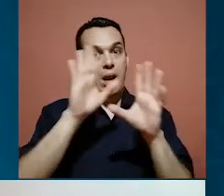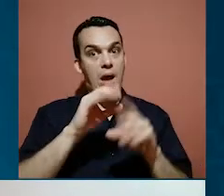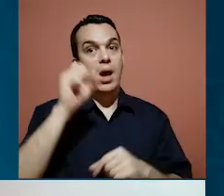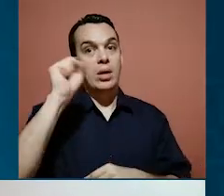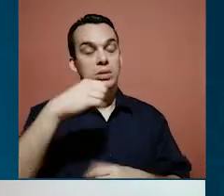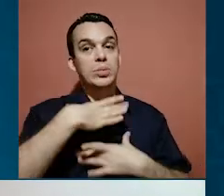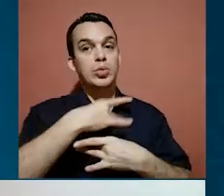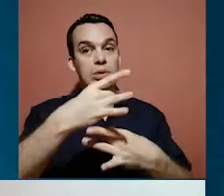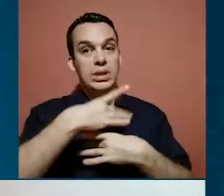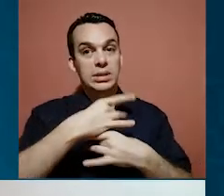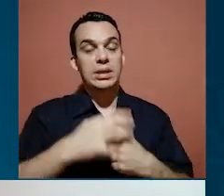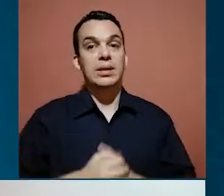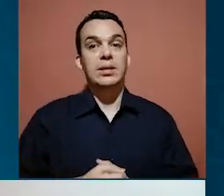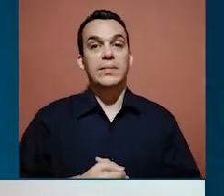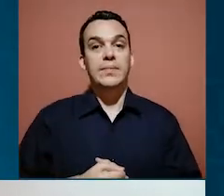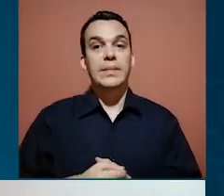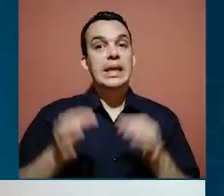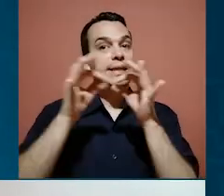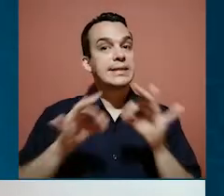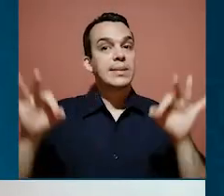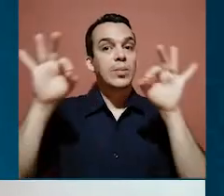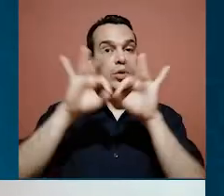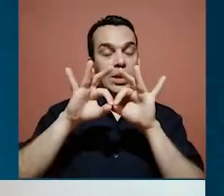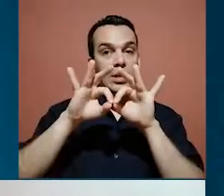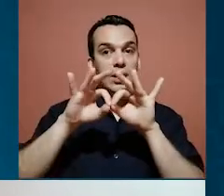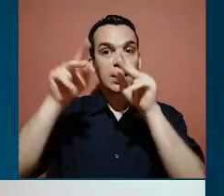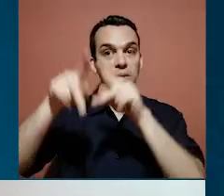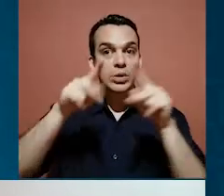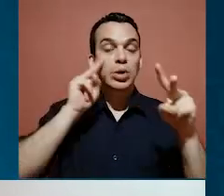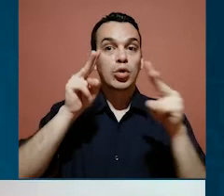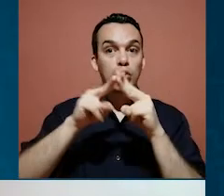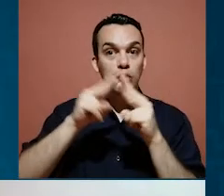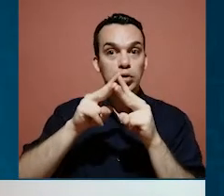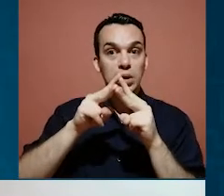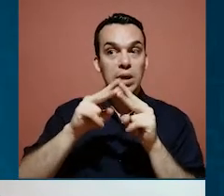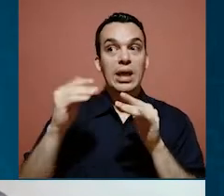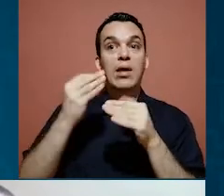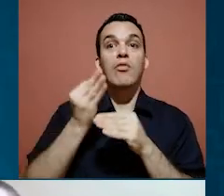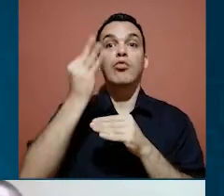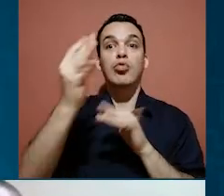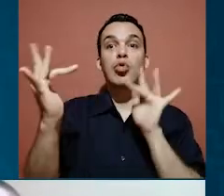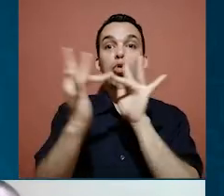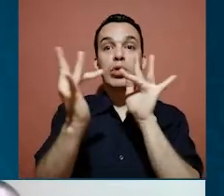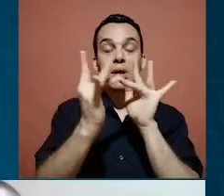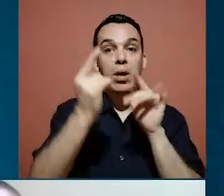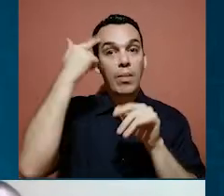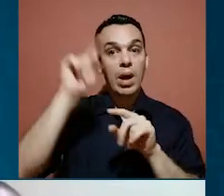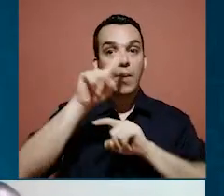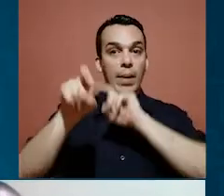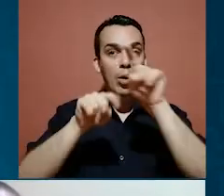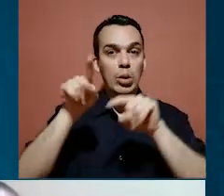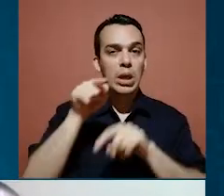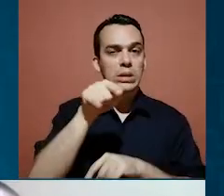Claro, muy interesante. Es importante que la gente también conozca, pues que los podrían estar contactando en algún momento para